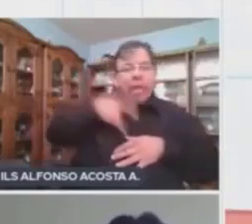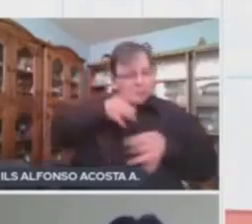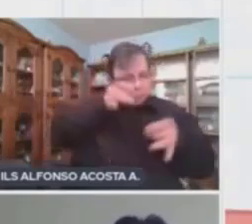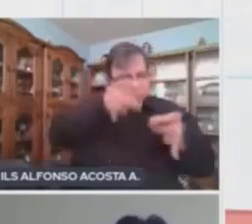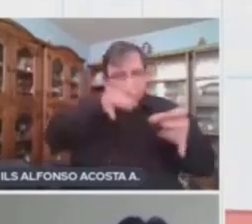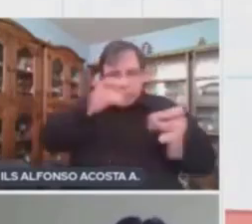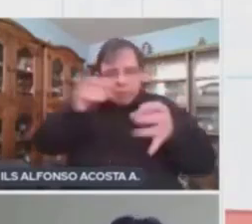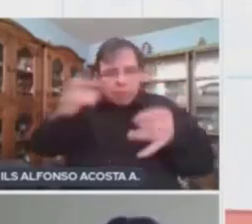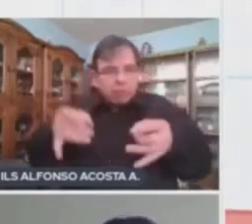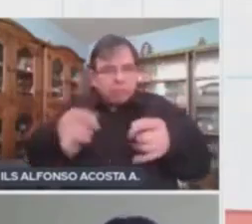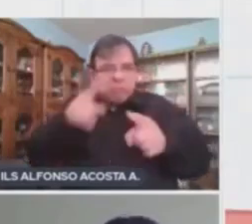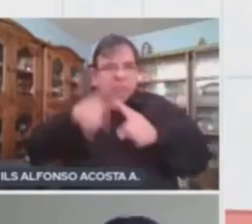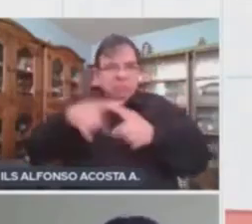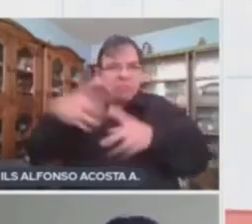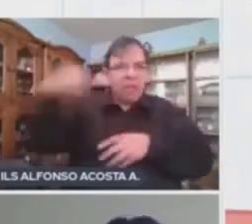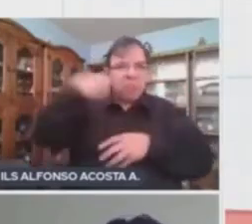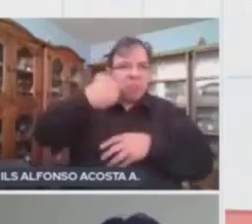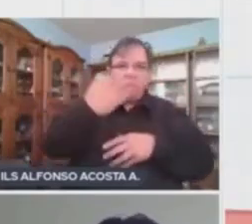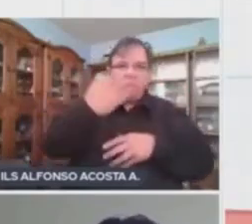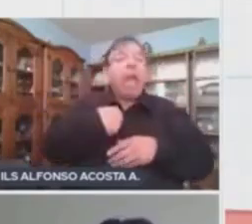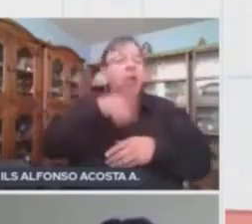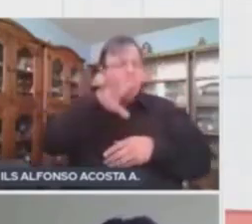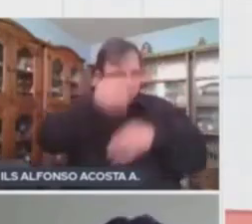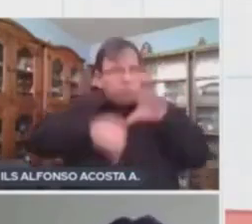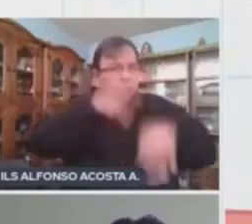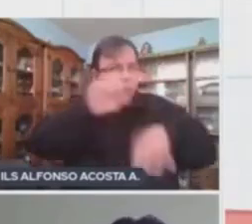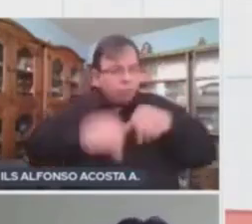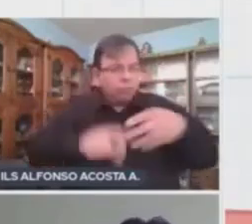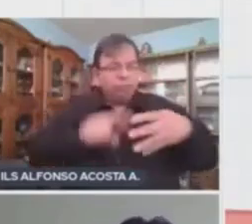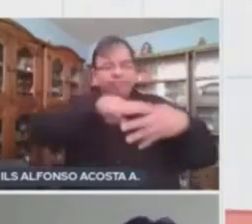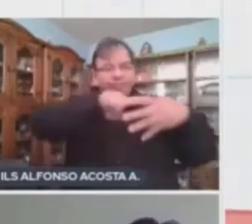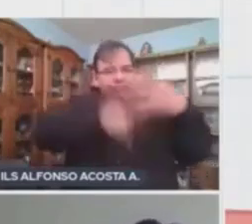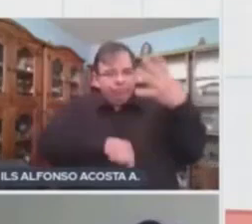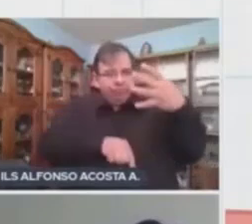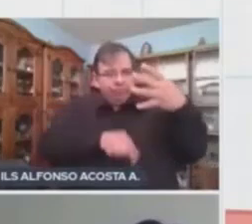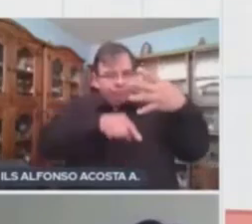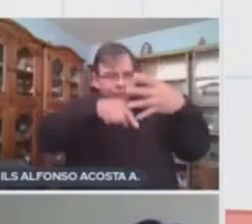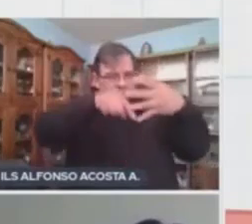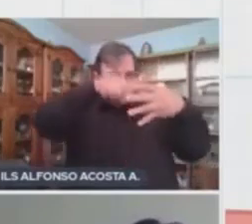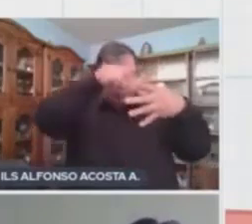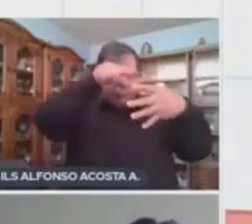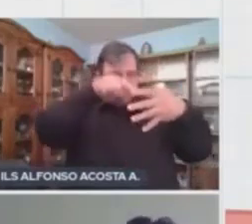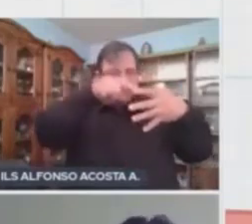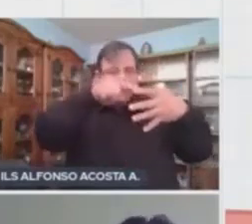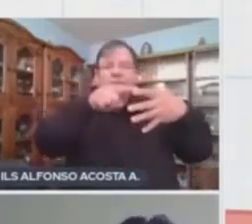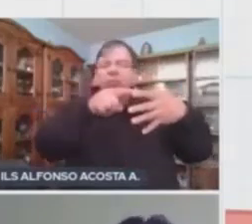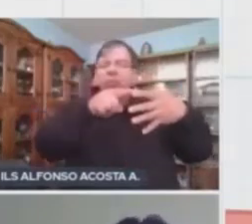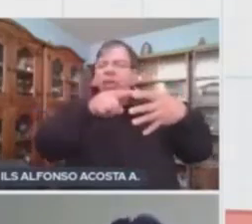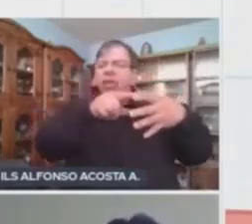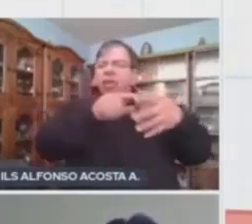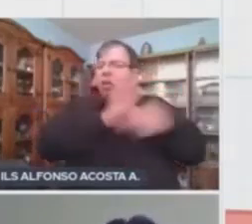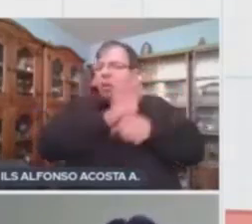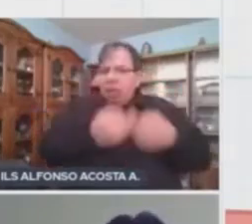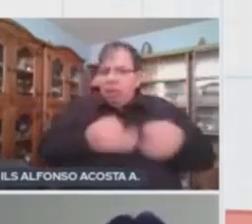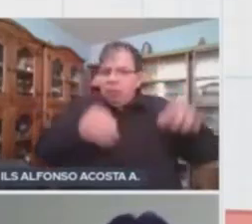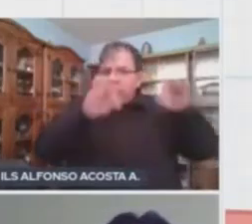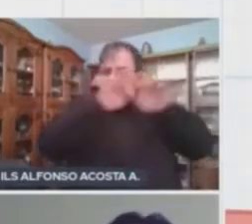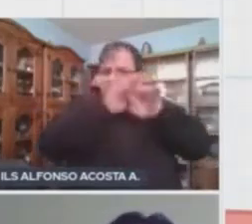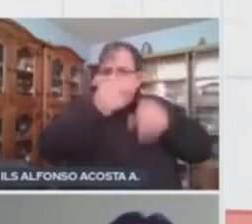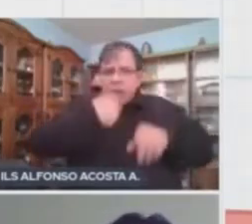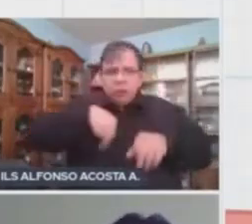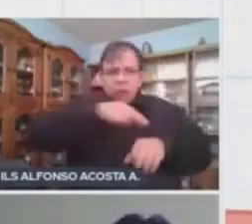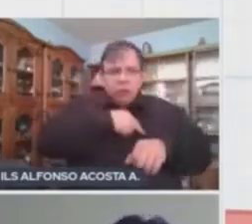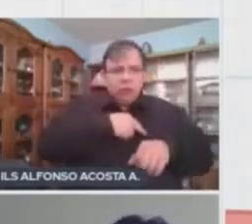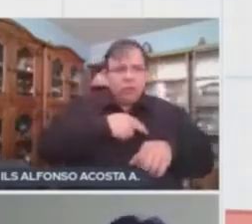que no hay quien se los cobre. Ahora, ¿por qué es importante que nosotros estudiemos la